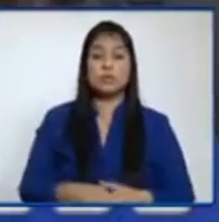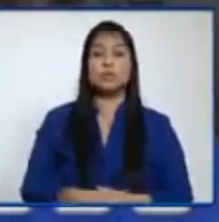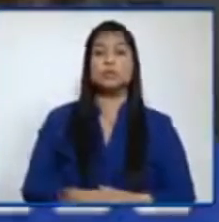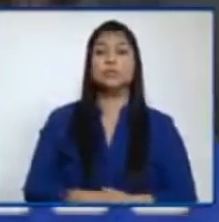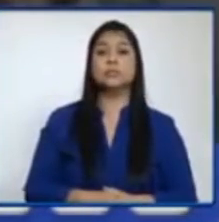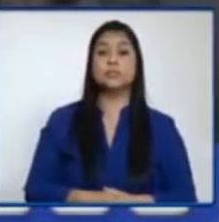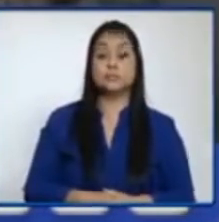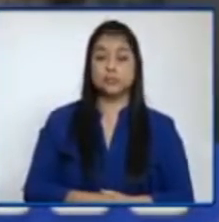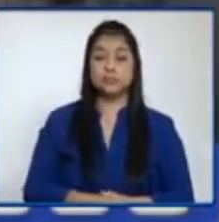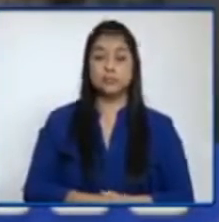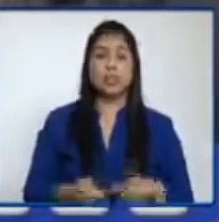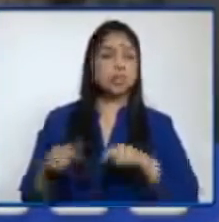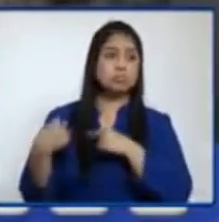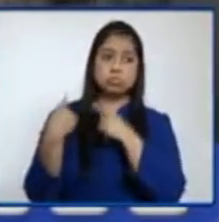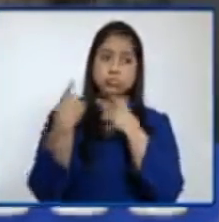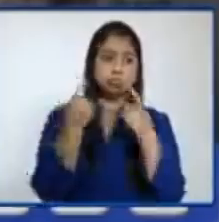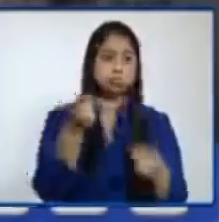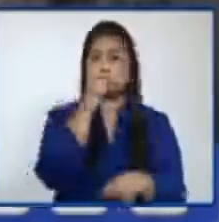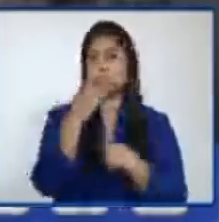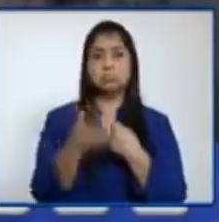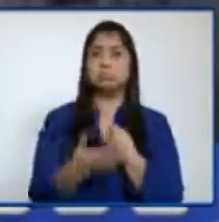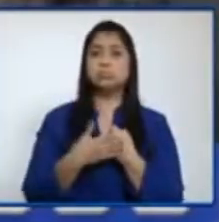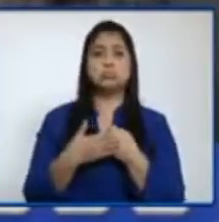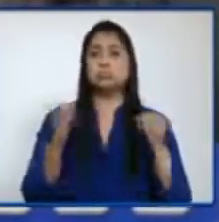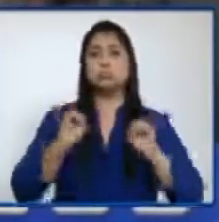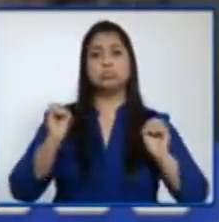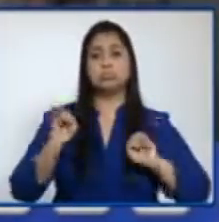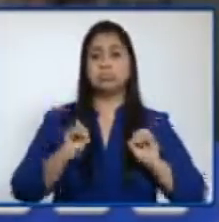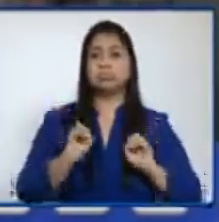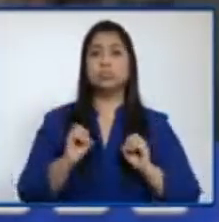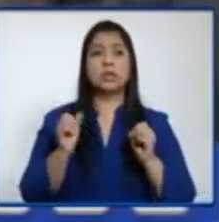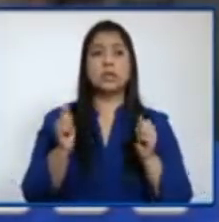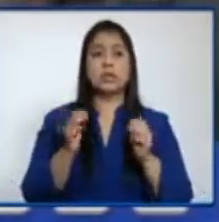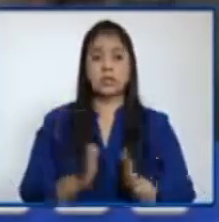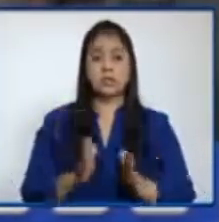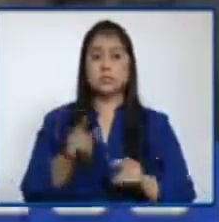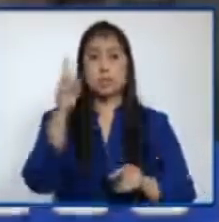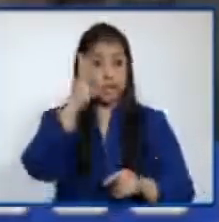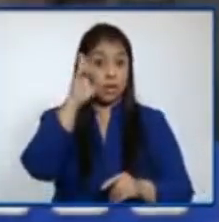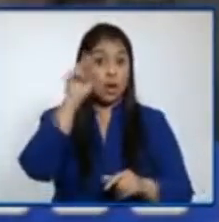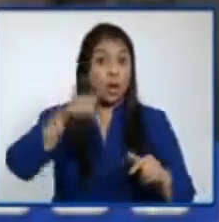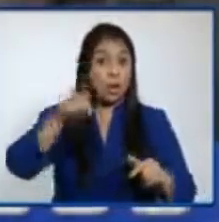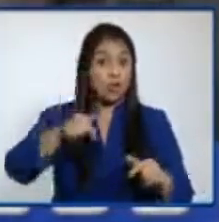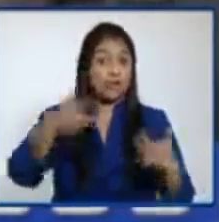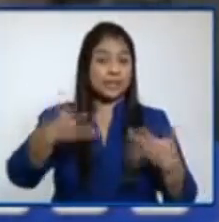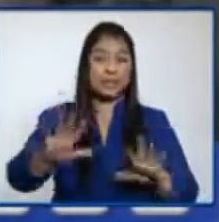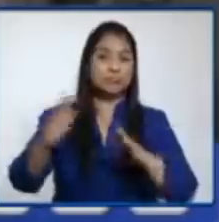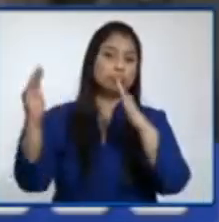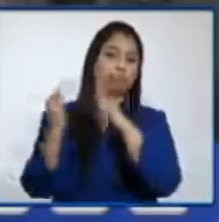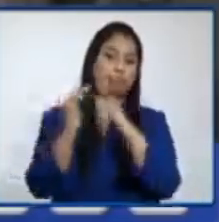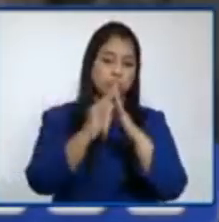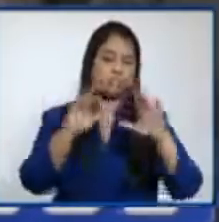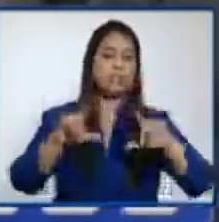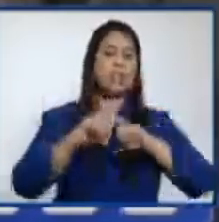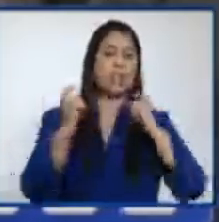Gracias, sí, a la fecha no se ha dado ninguna notificación de algún caso reportado, recuérdense que la mayoría están realizando